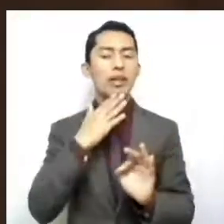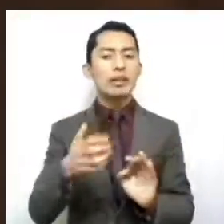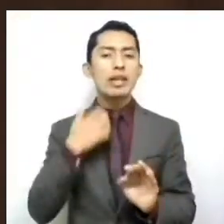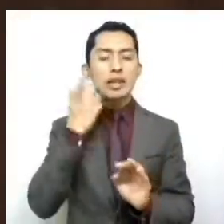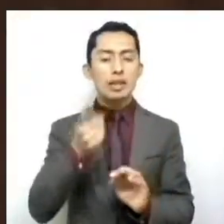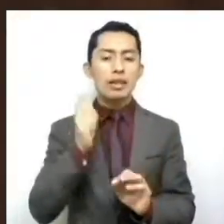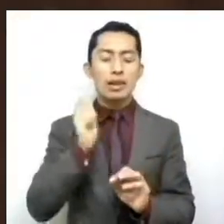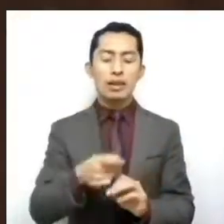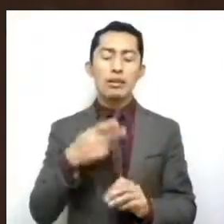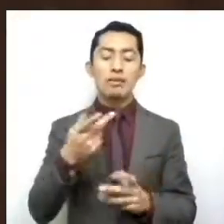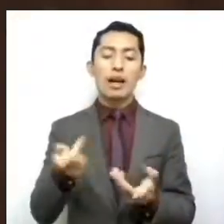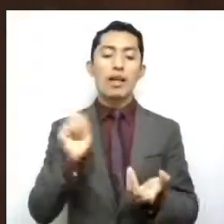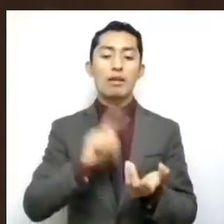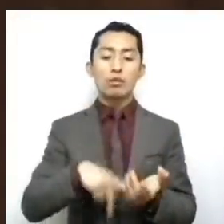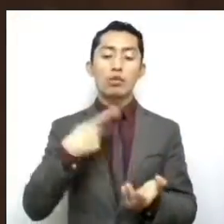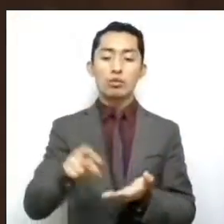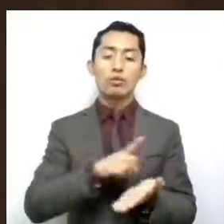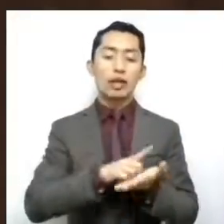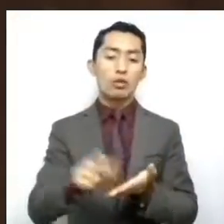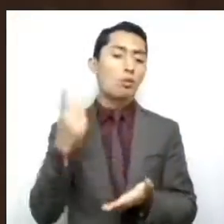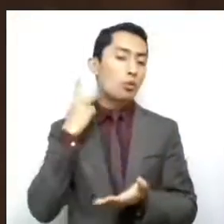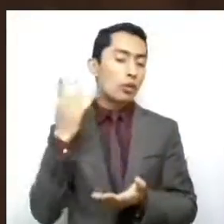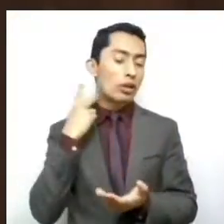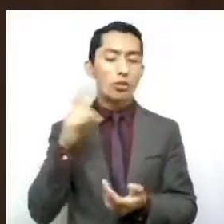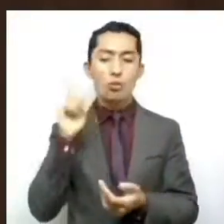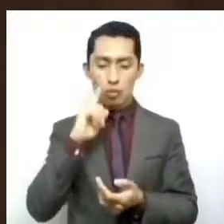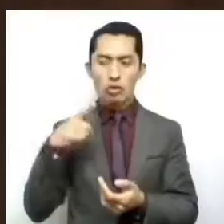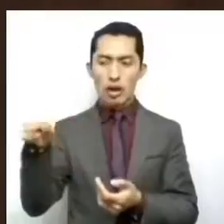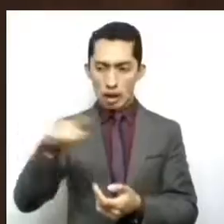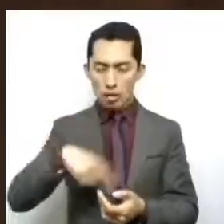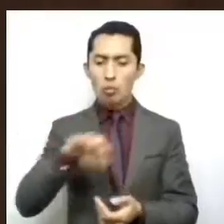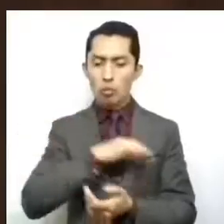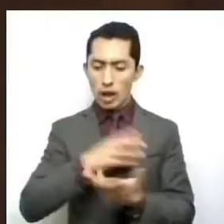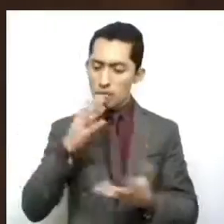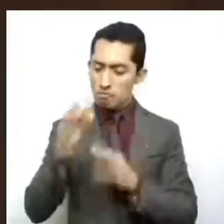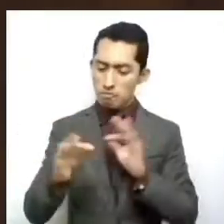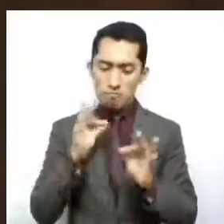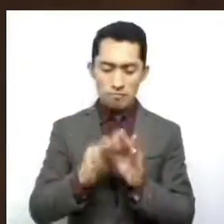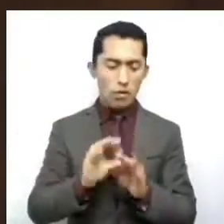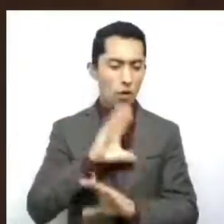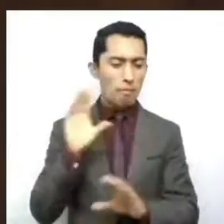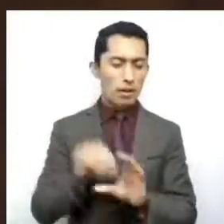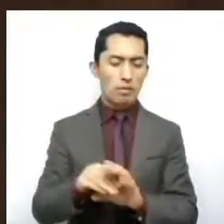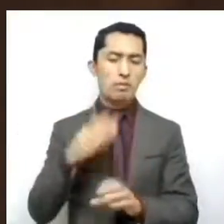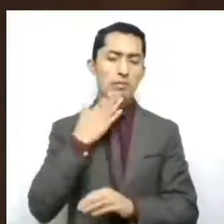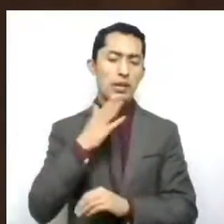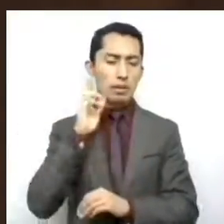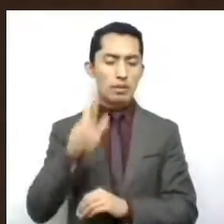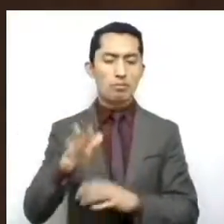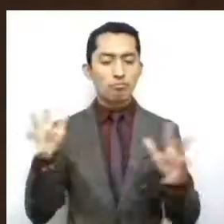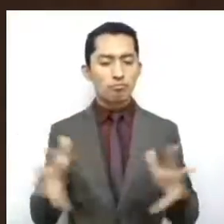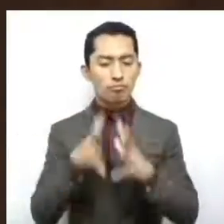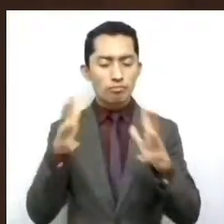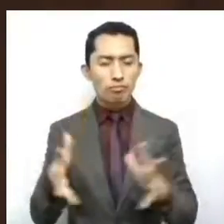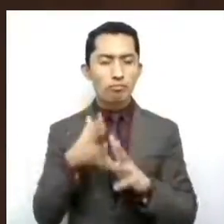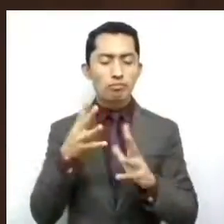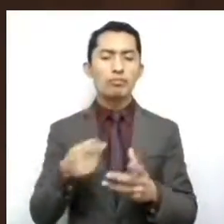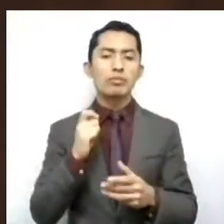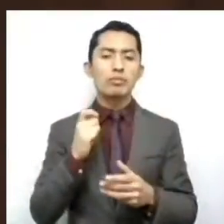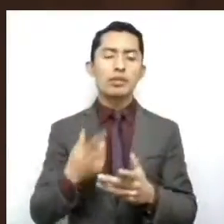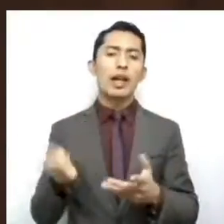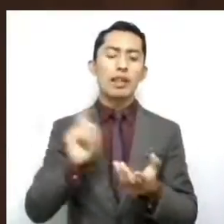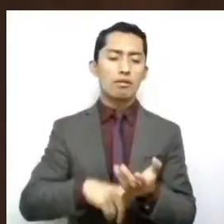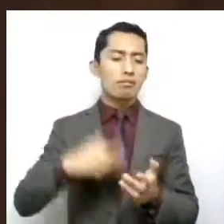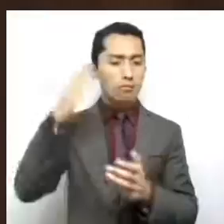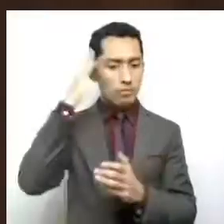que los derechos políticos de las mujeres sean ejercidos a cabalidad, promoviendo la formación de liderazgos